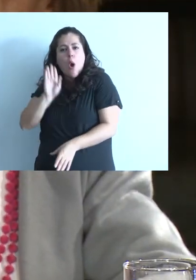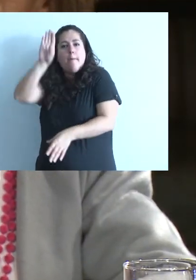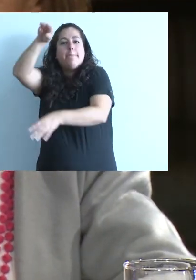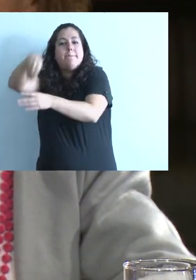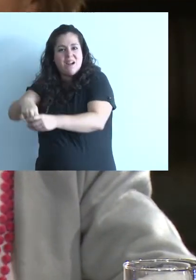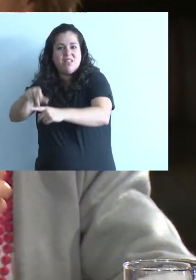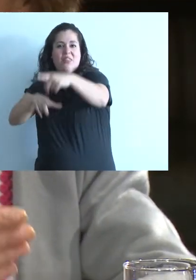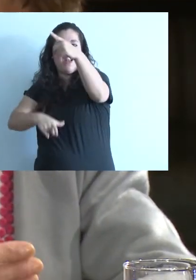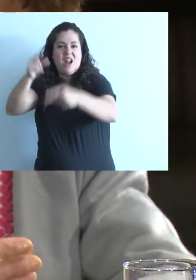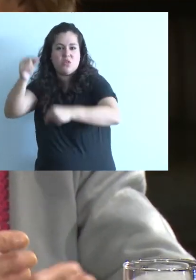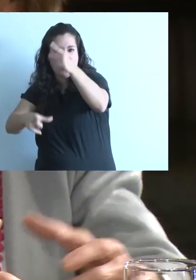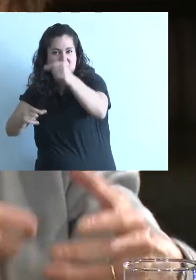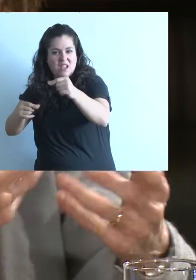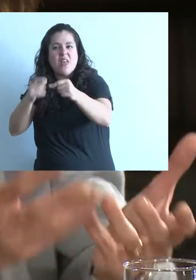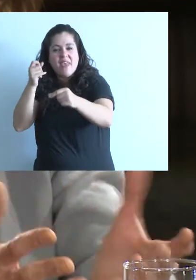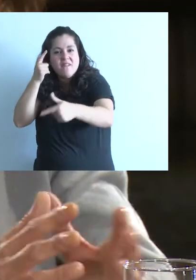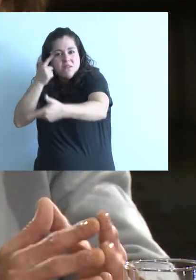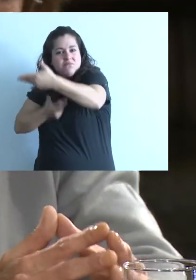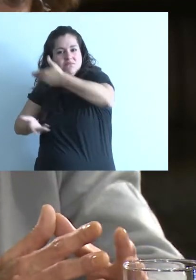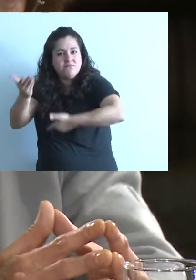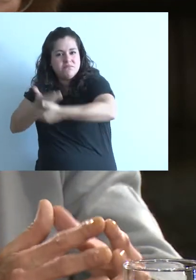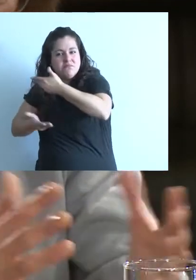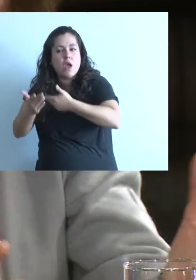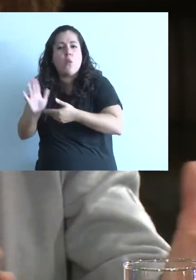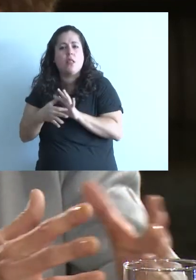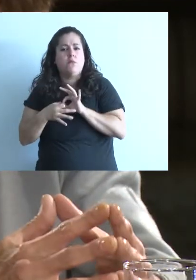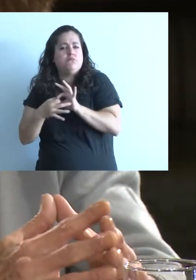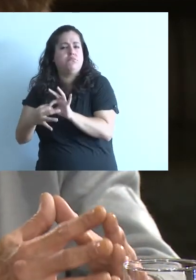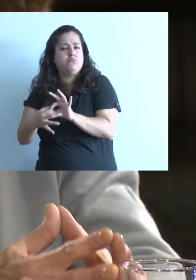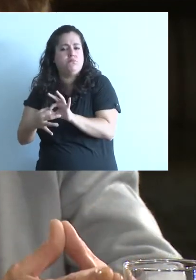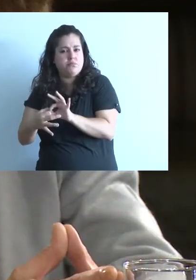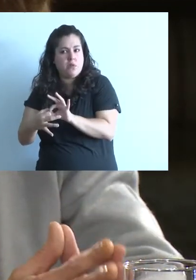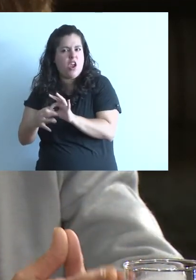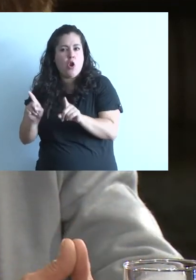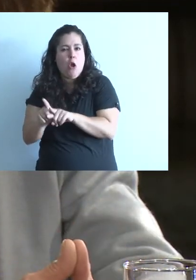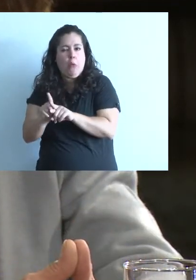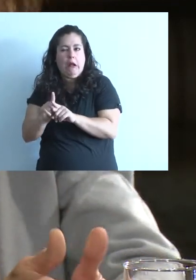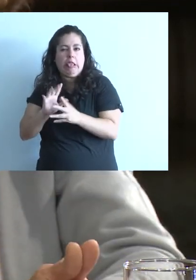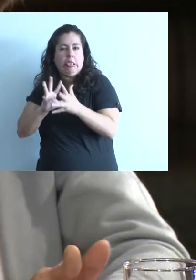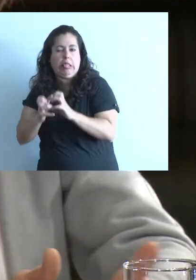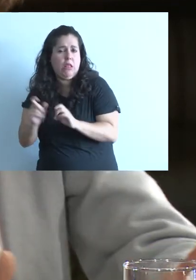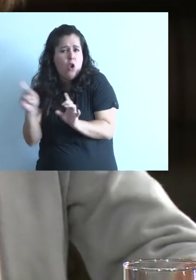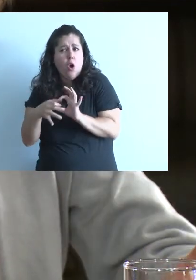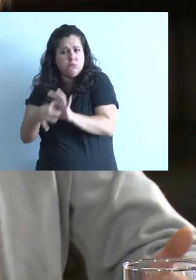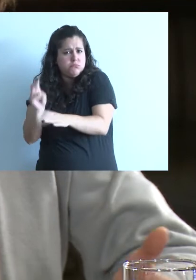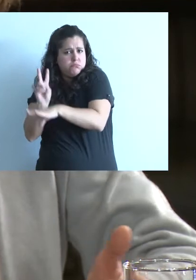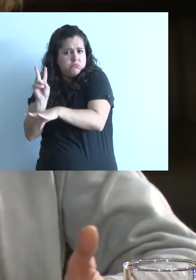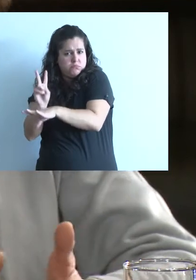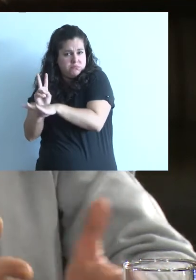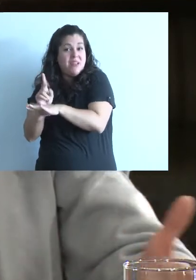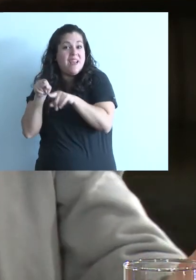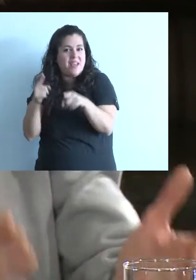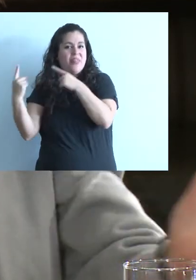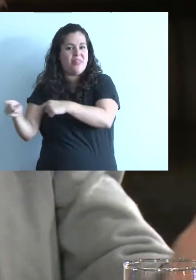son parte de la naturaleza y por lo tanto deben tener con ella relaciones armónicas y no depredadoras. Este es un primer